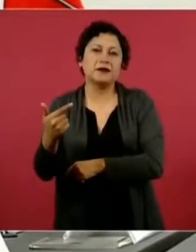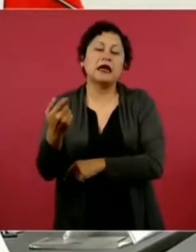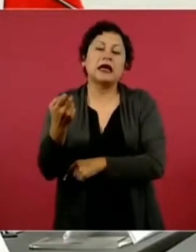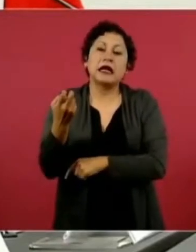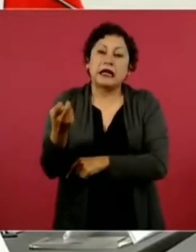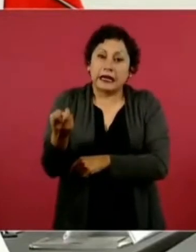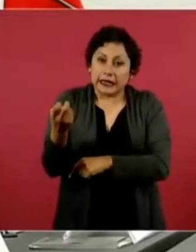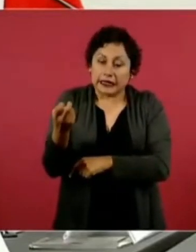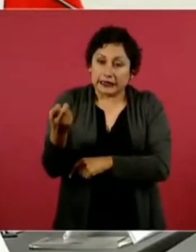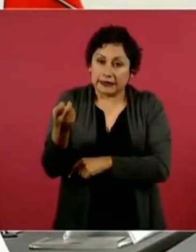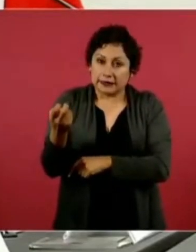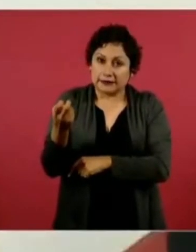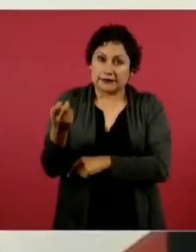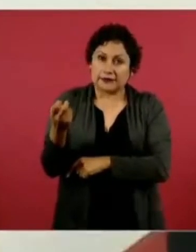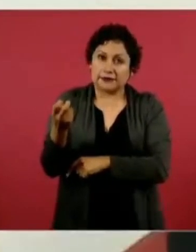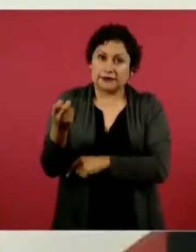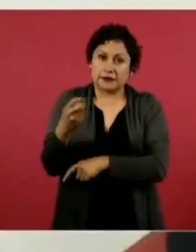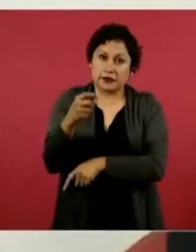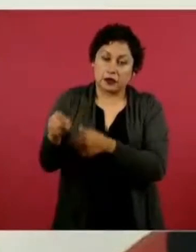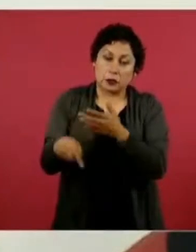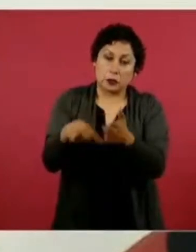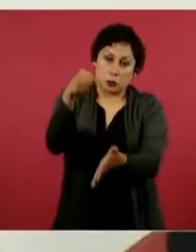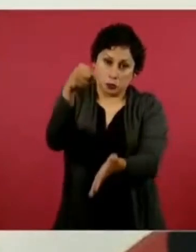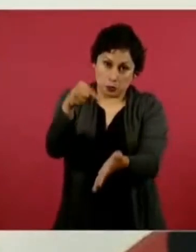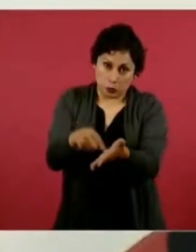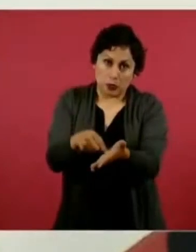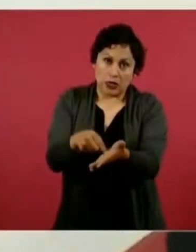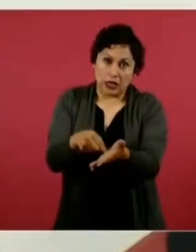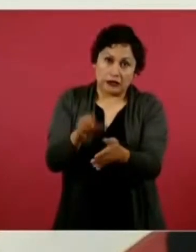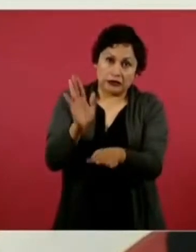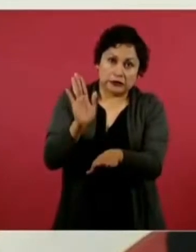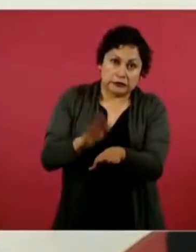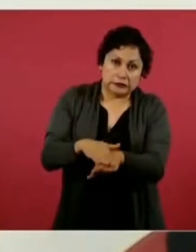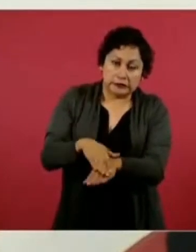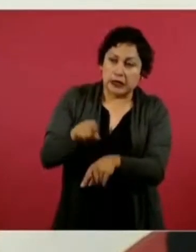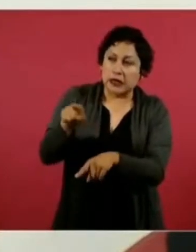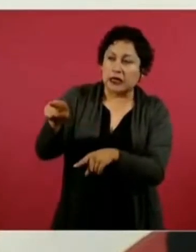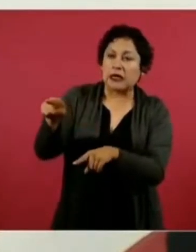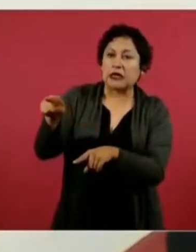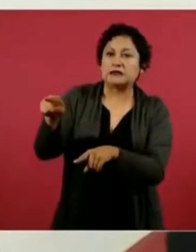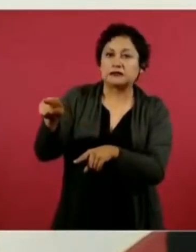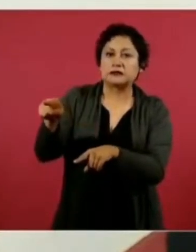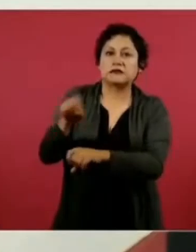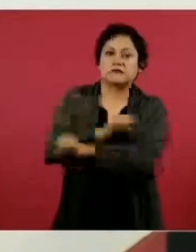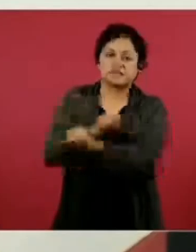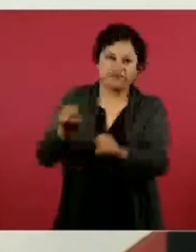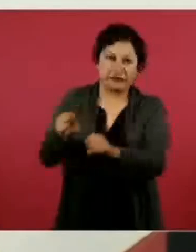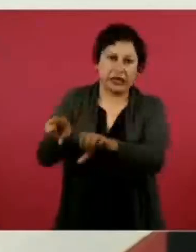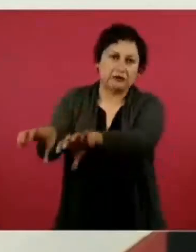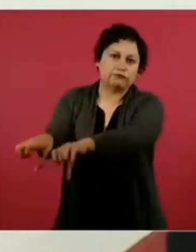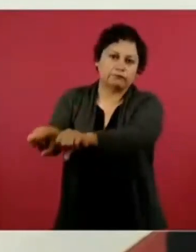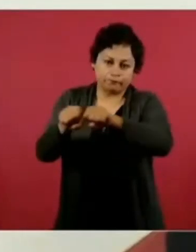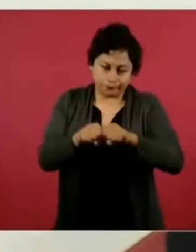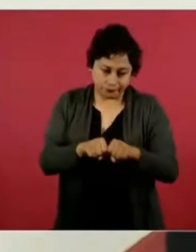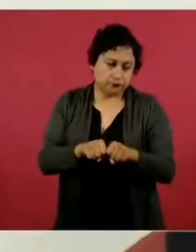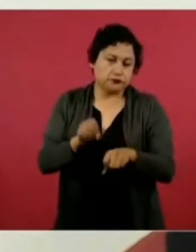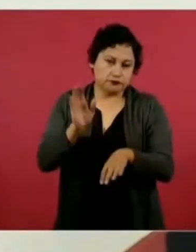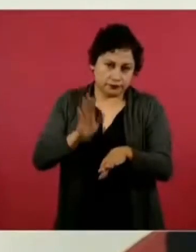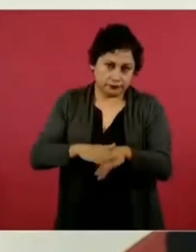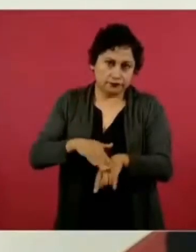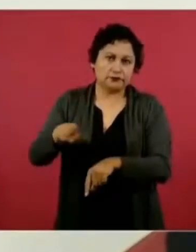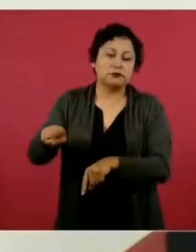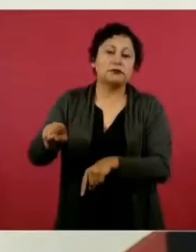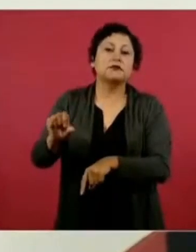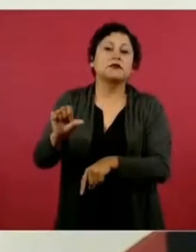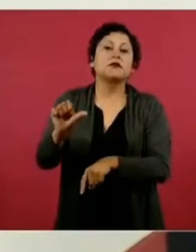donde ha habido más aseguramientos de artefactos explosivos. Y también los casos que hemos tenido de